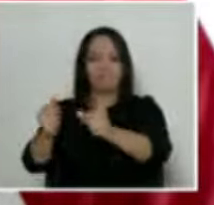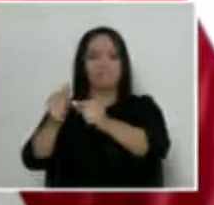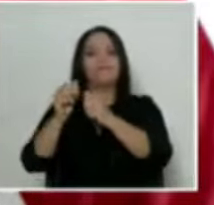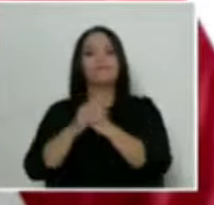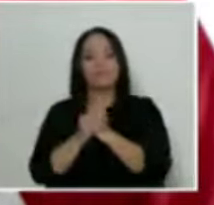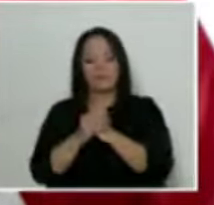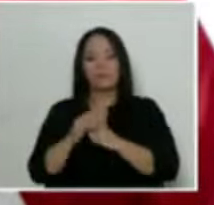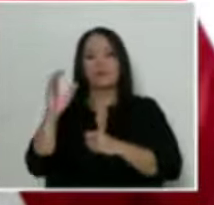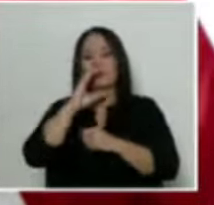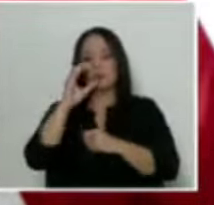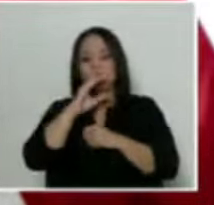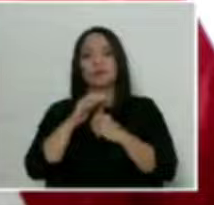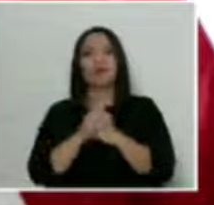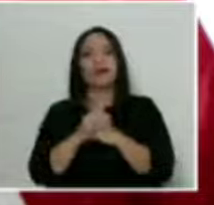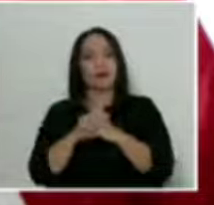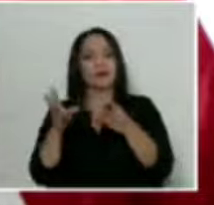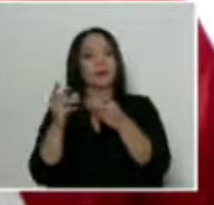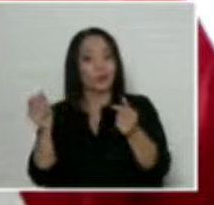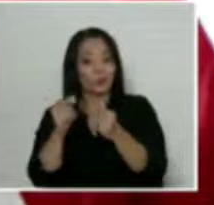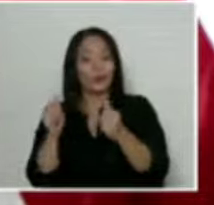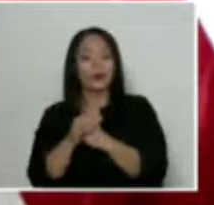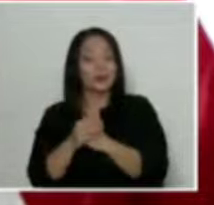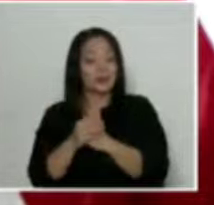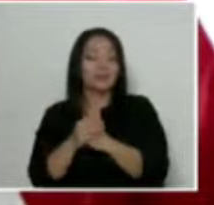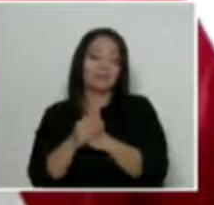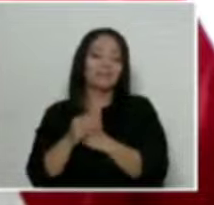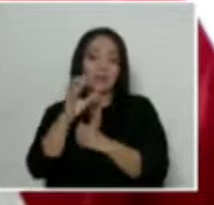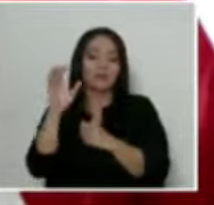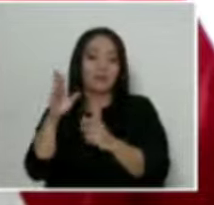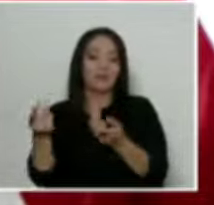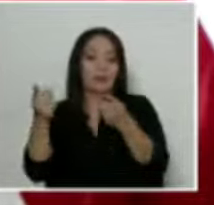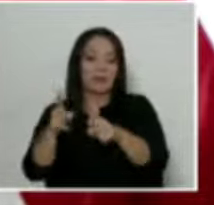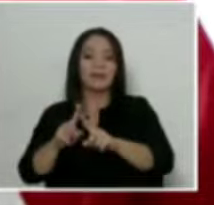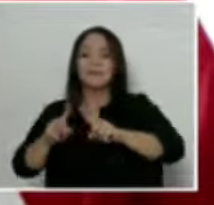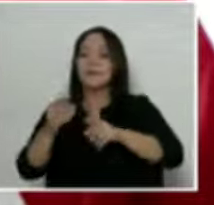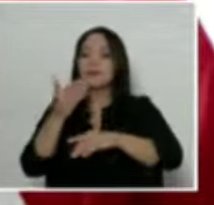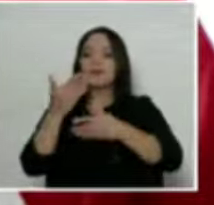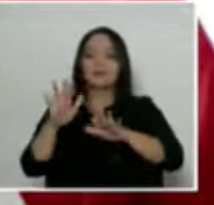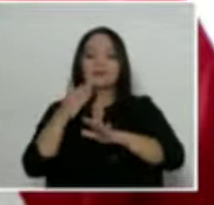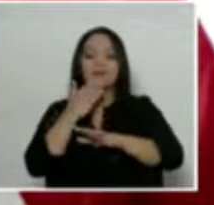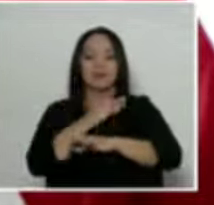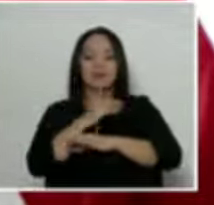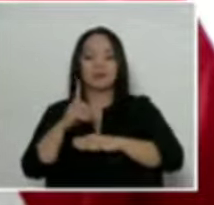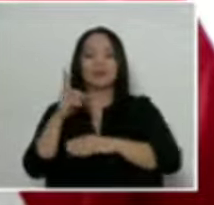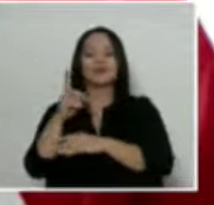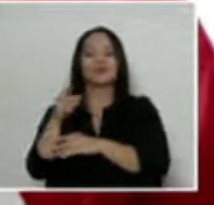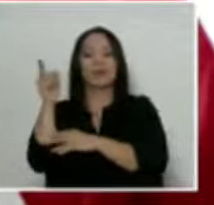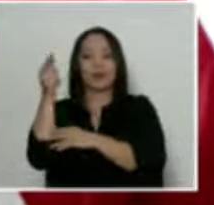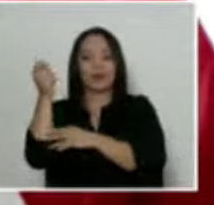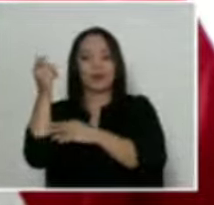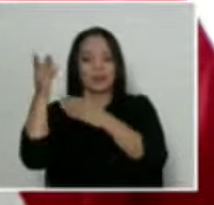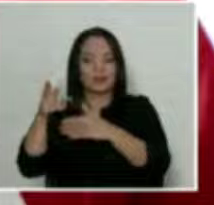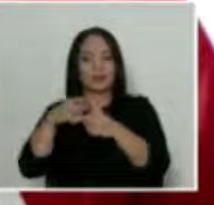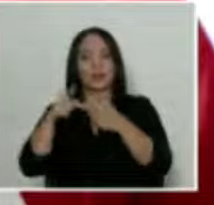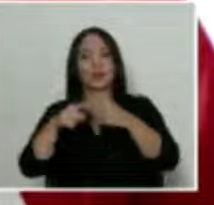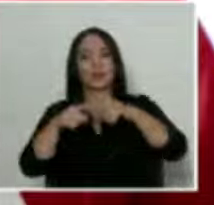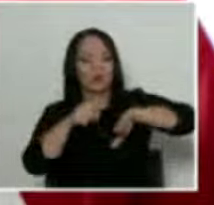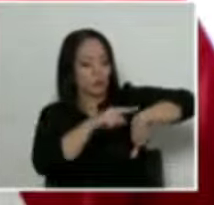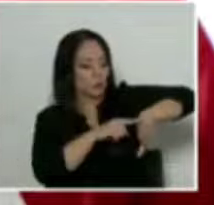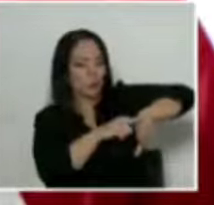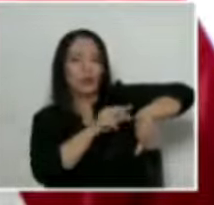Hubo que buscarle la comba al palo, como todo en Costa Rica, pero ya gracias a Dios, Guanacasteco, Zona Norte,